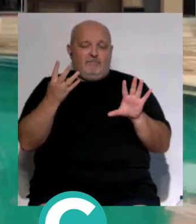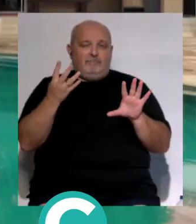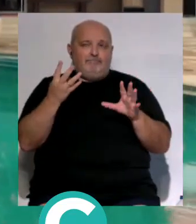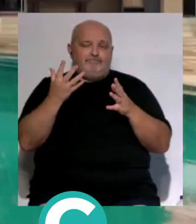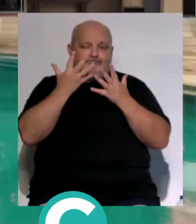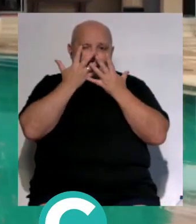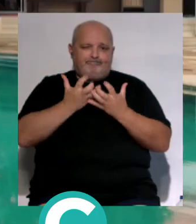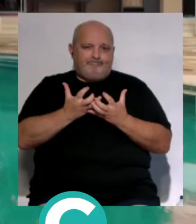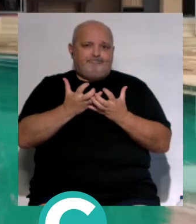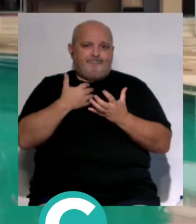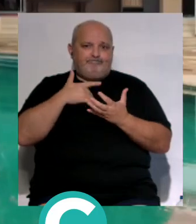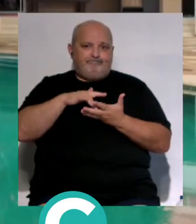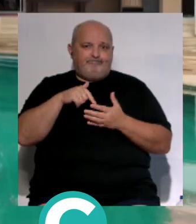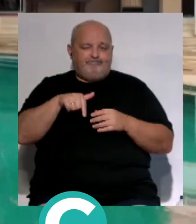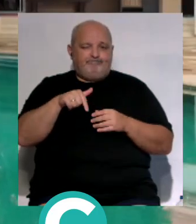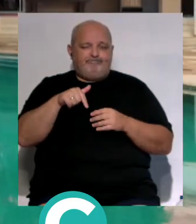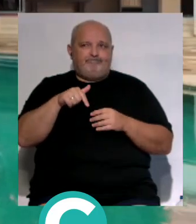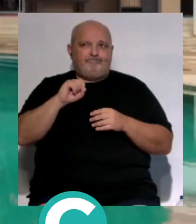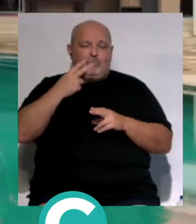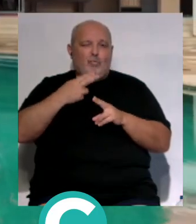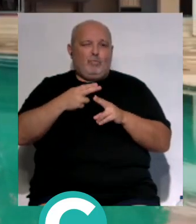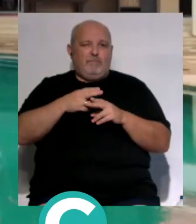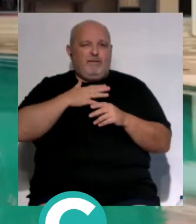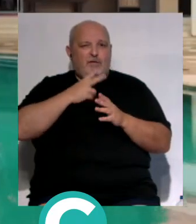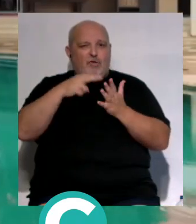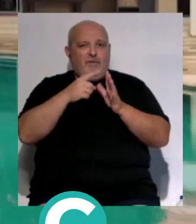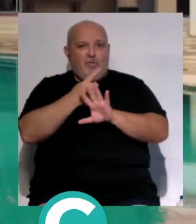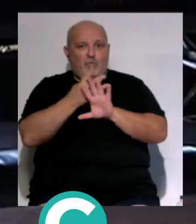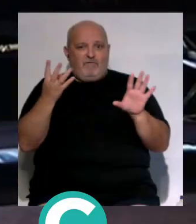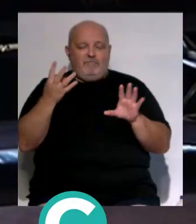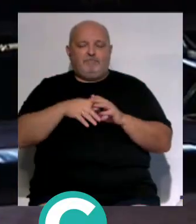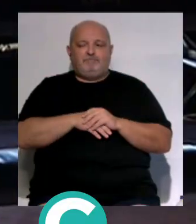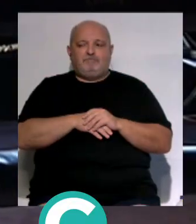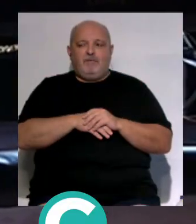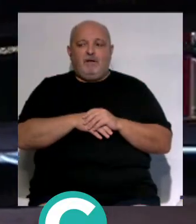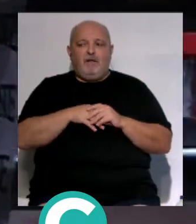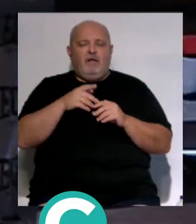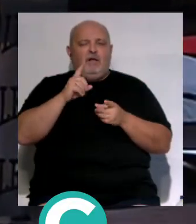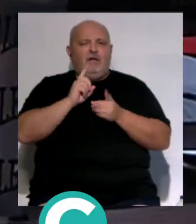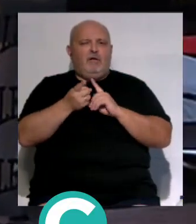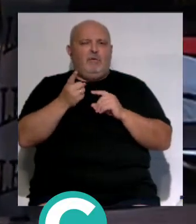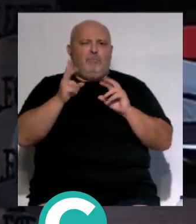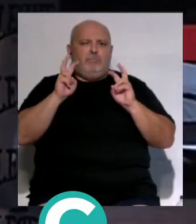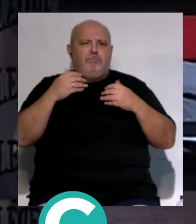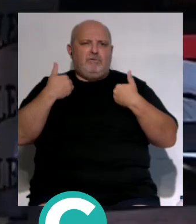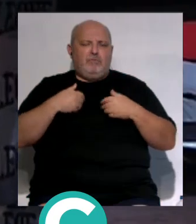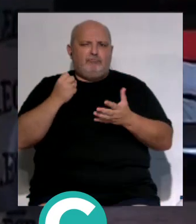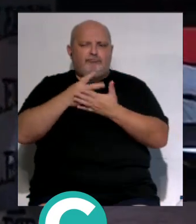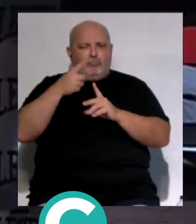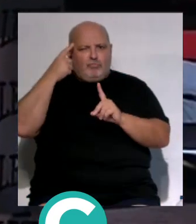dramática fue una de las derrotas más duras de mi carrera deportiva el reto se ha convertido en algo personal